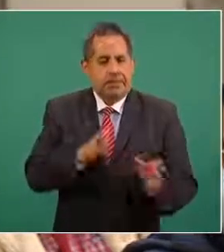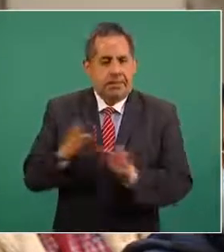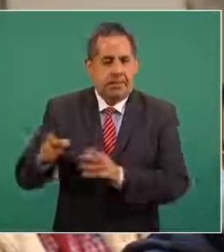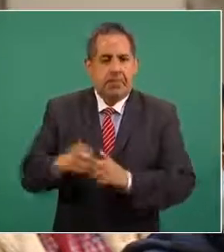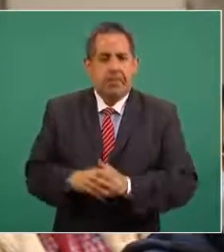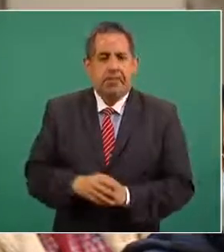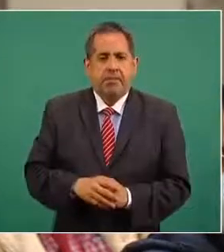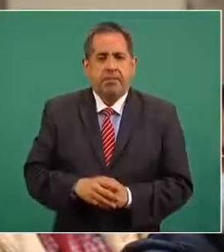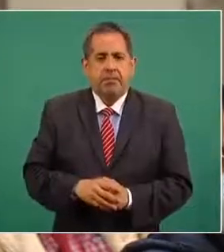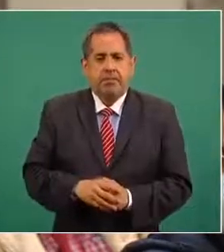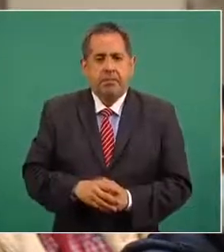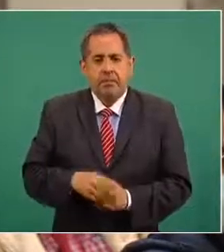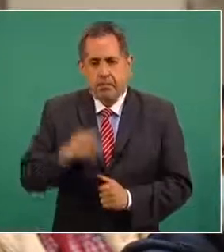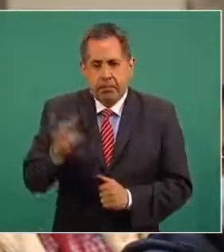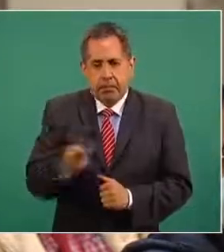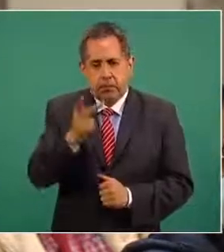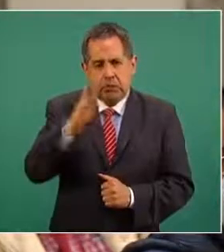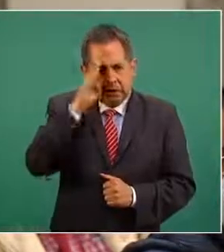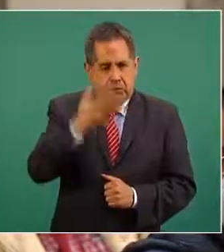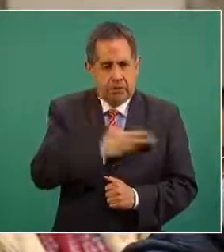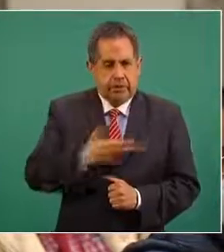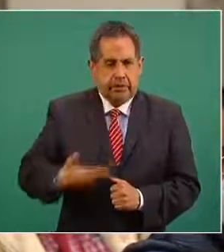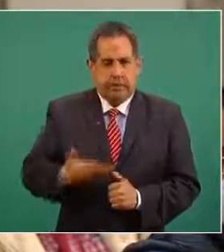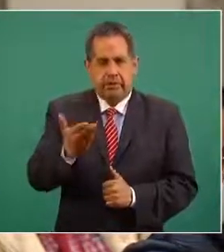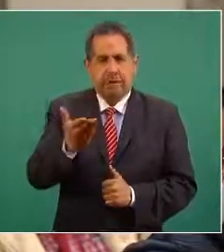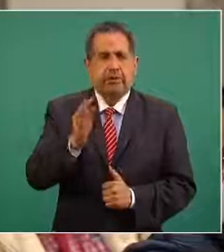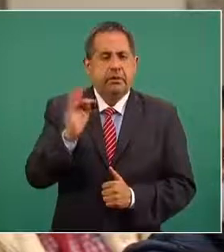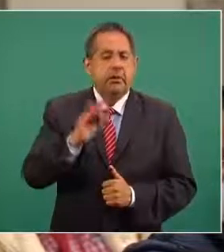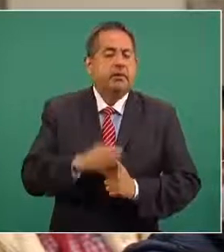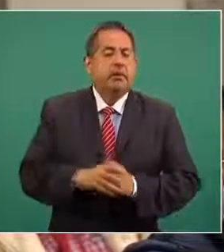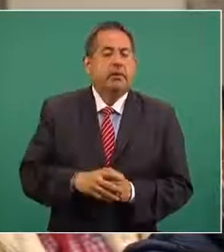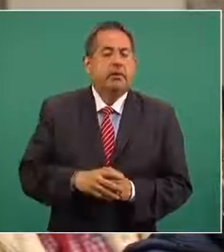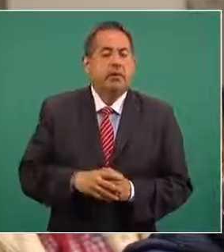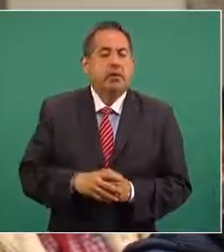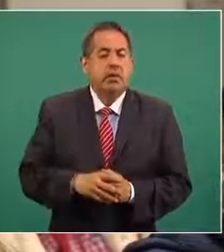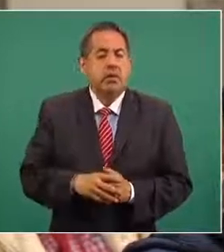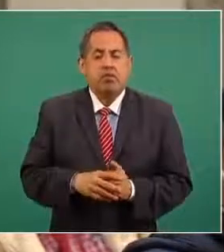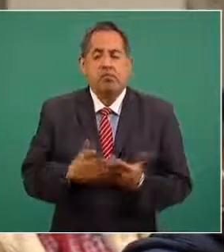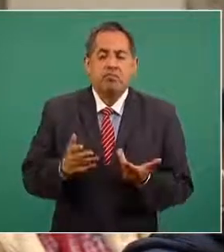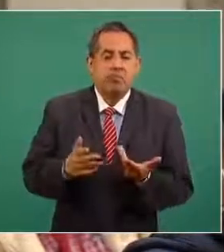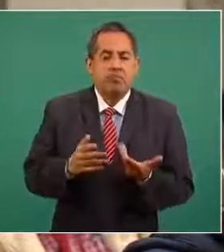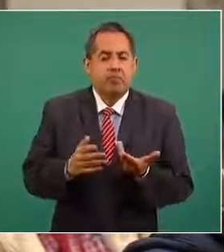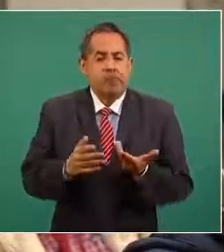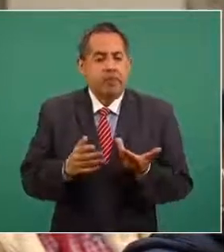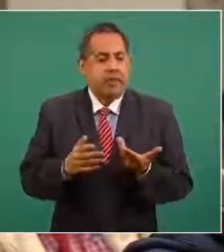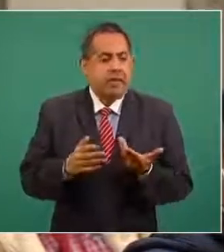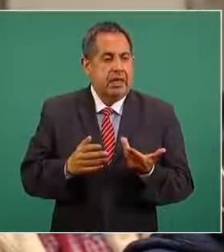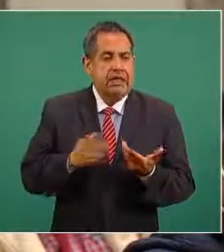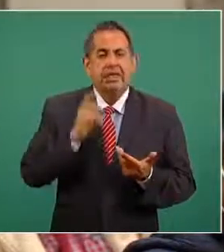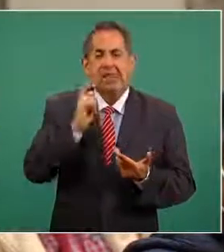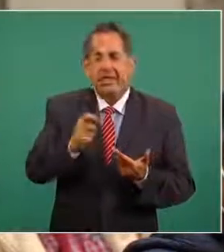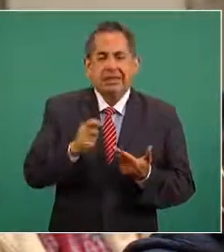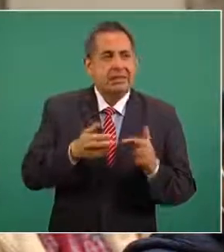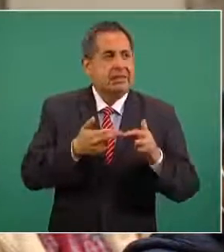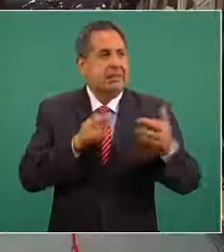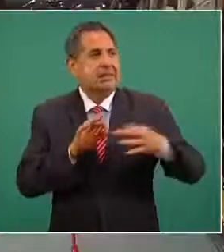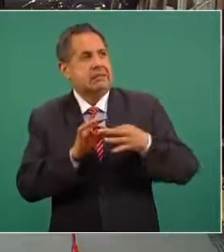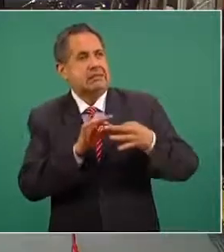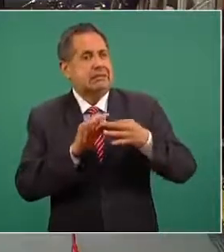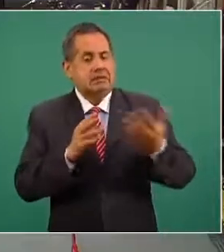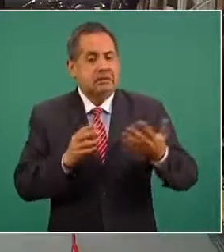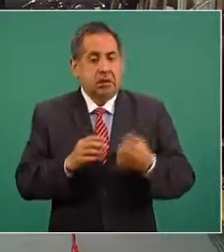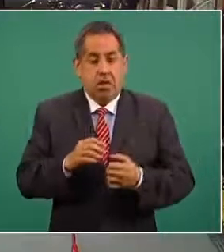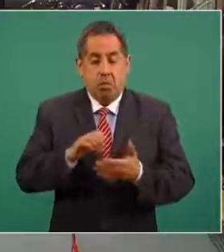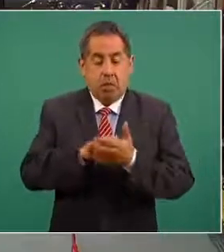parte preguntarle señor presidente si esta relación no se afecta en cuanto a que cinco